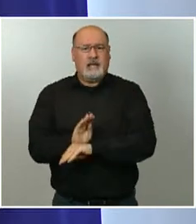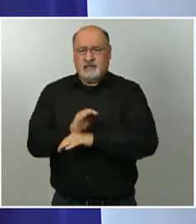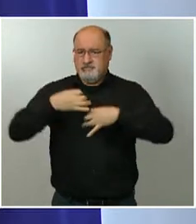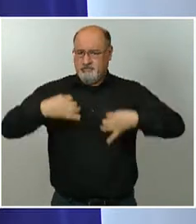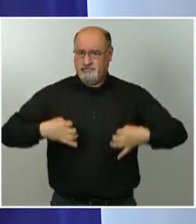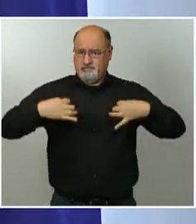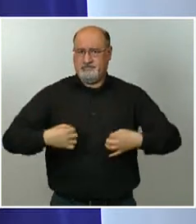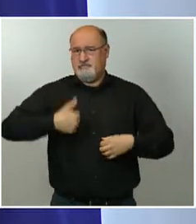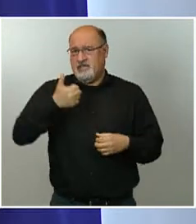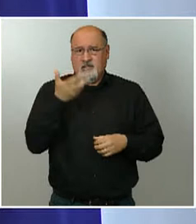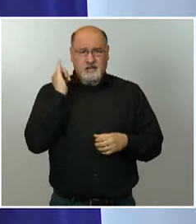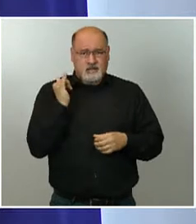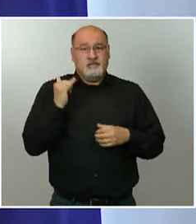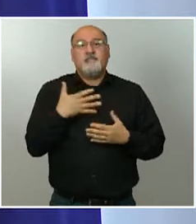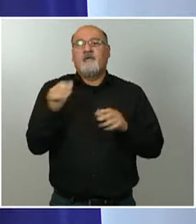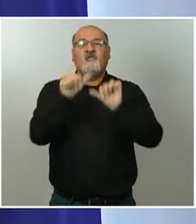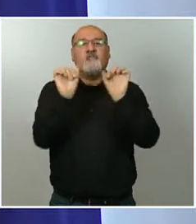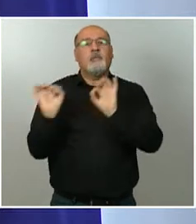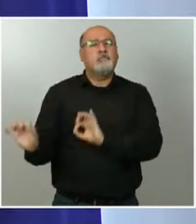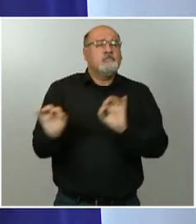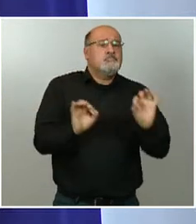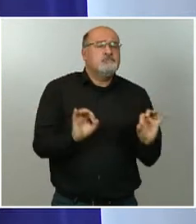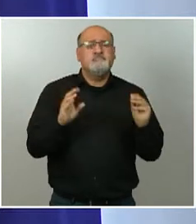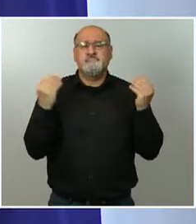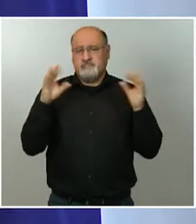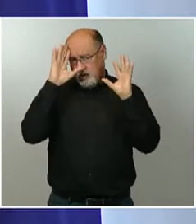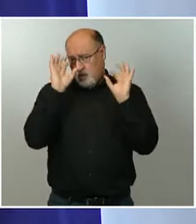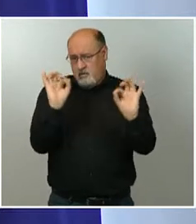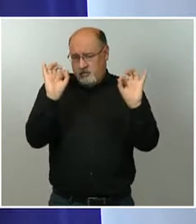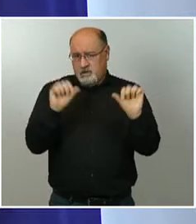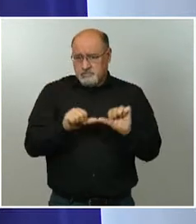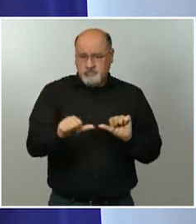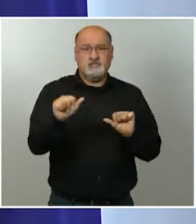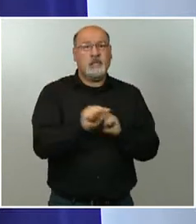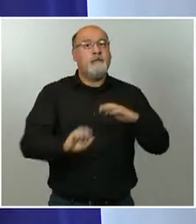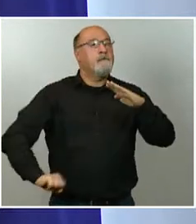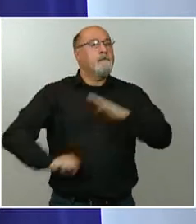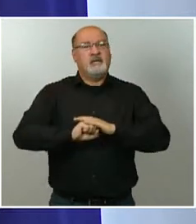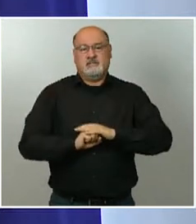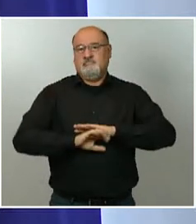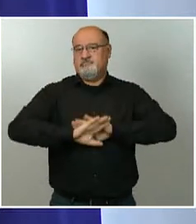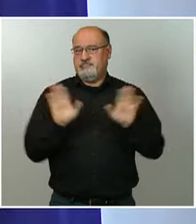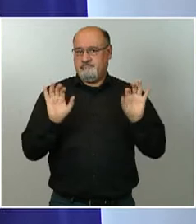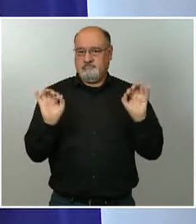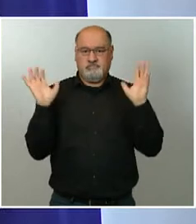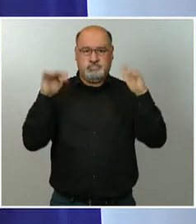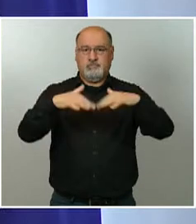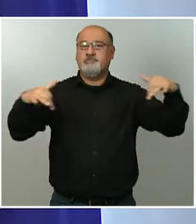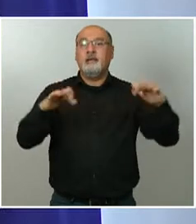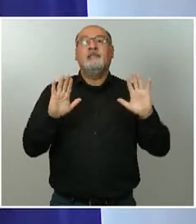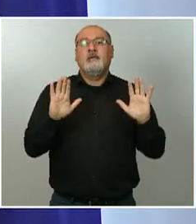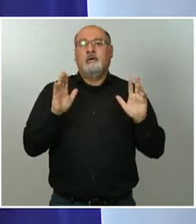ordenada, de forma razonable, con unos topes, pero a la vez permitiendo que la liga,